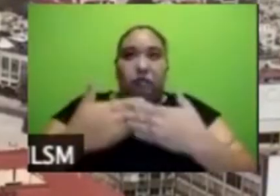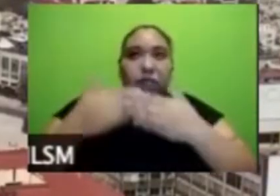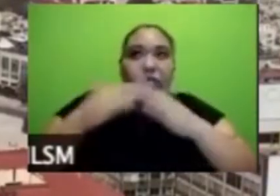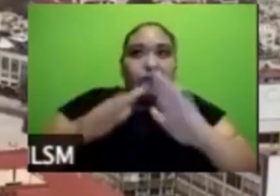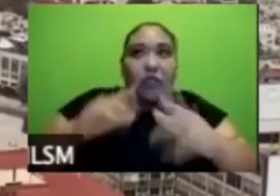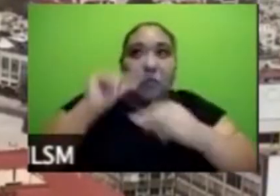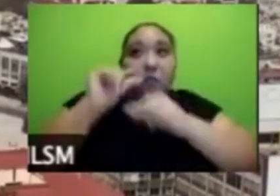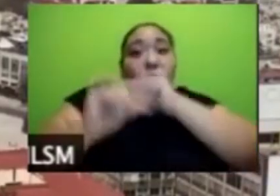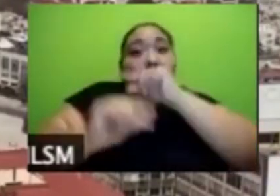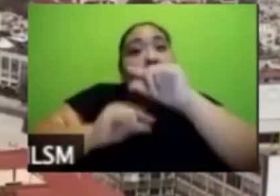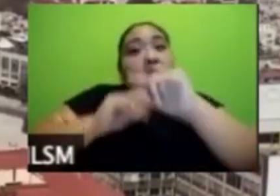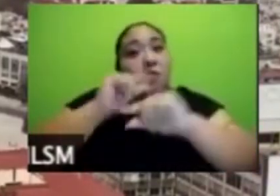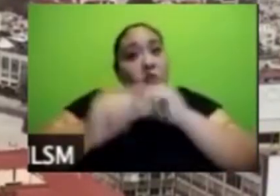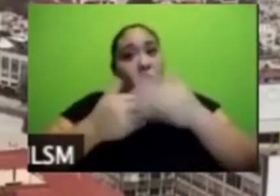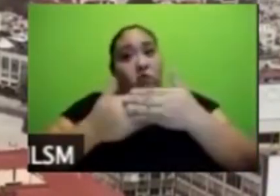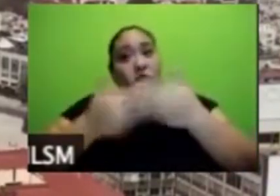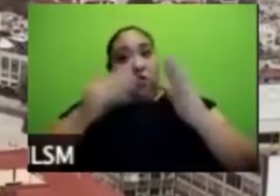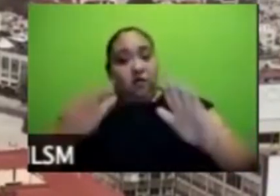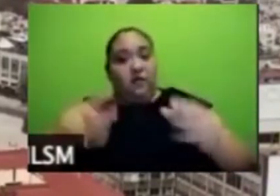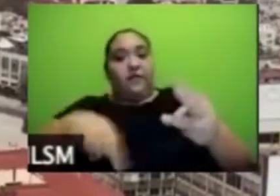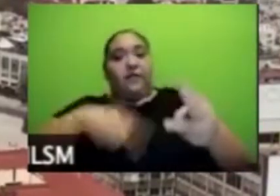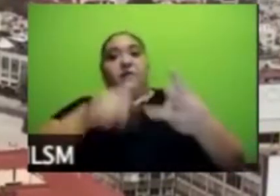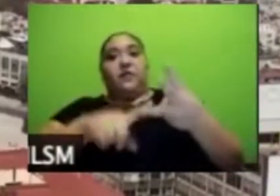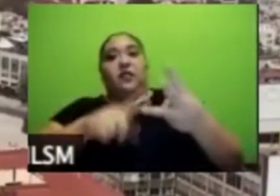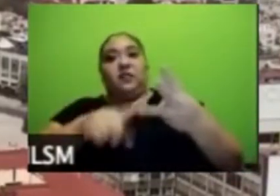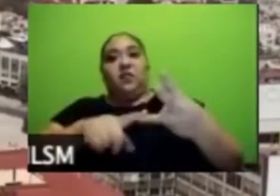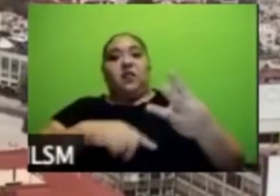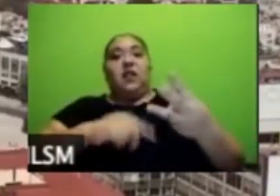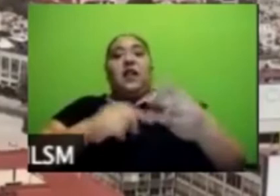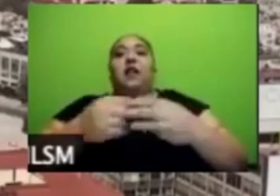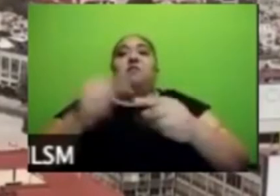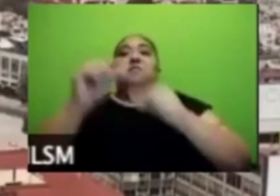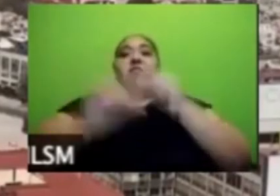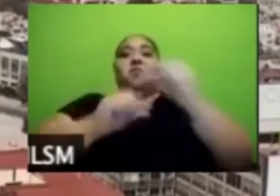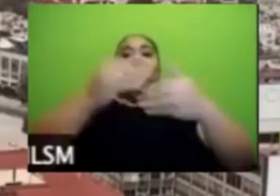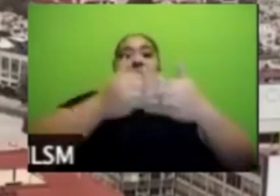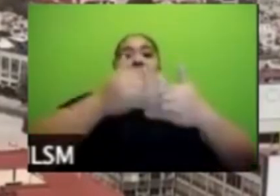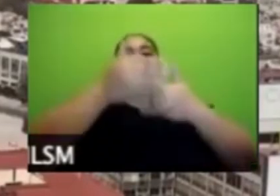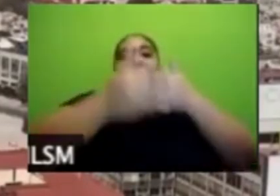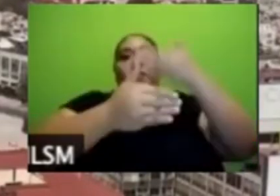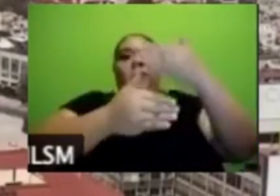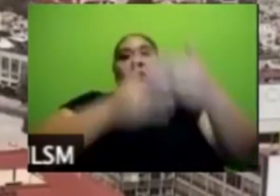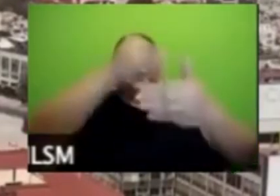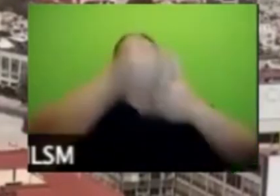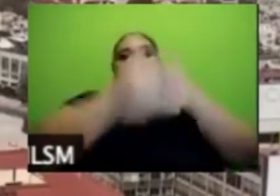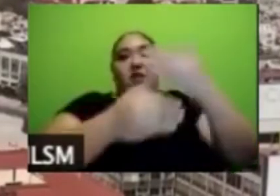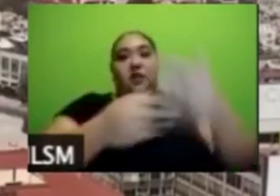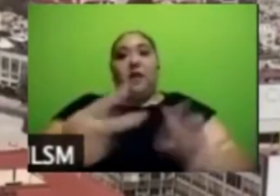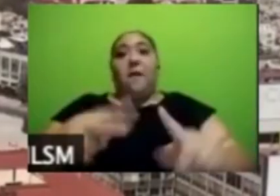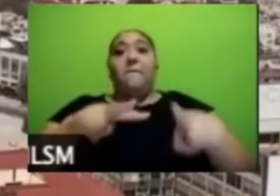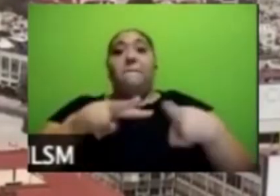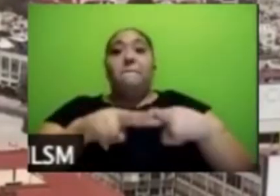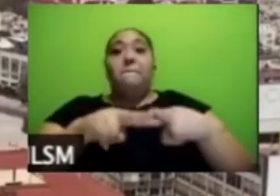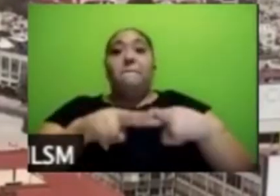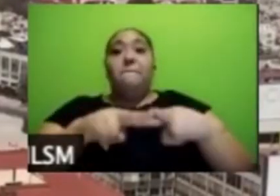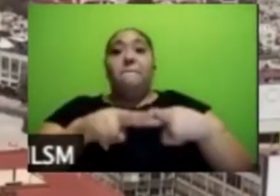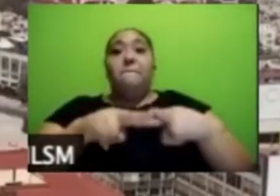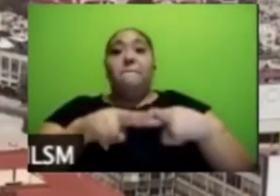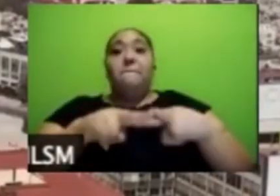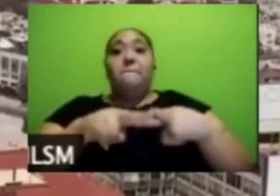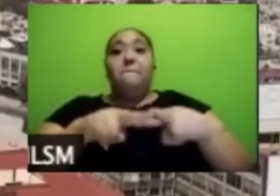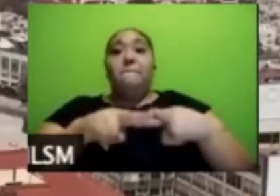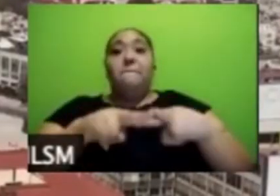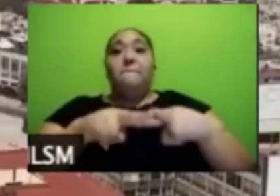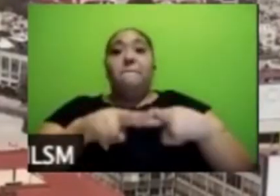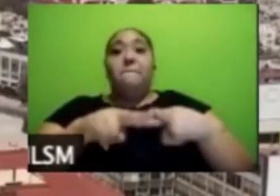los parques y los jardines dice los parques y los jardines ya debe permitirse que la gente vaya y haga ejercicio a parques y jardines ese es un